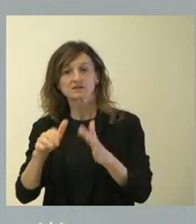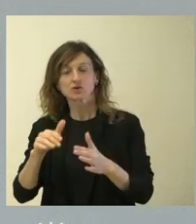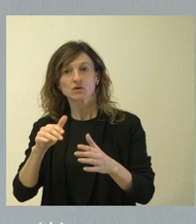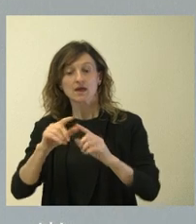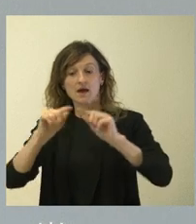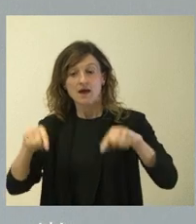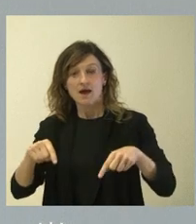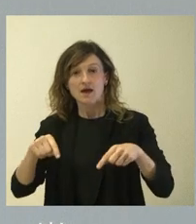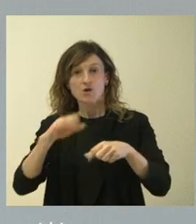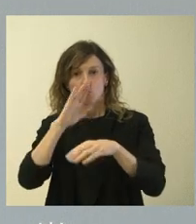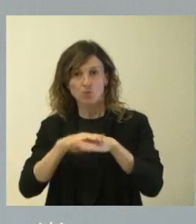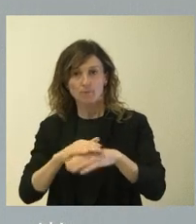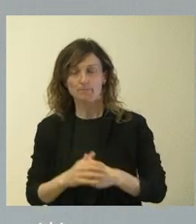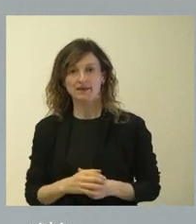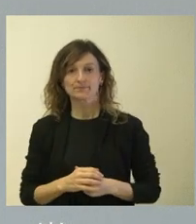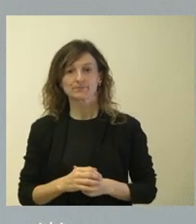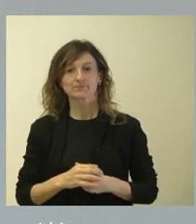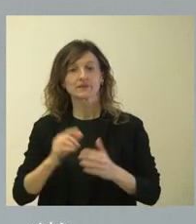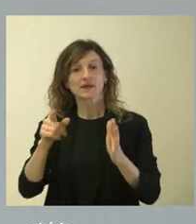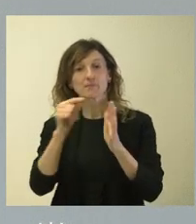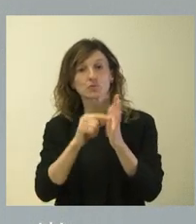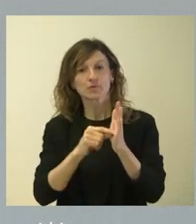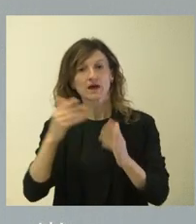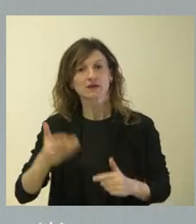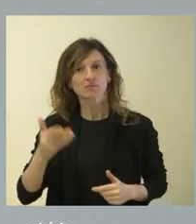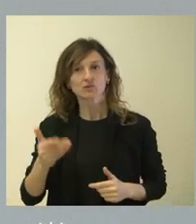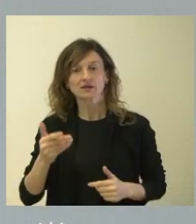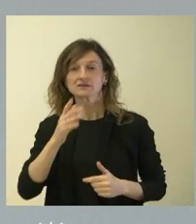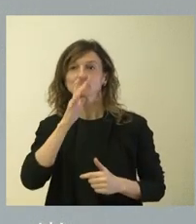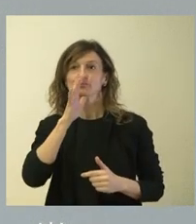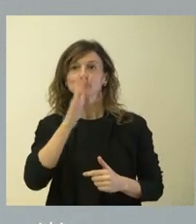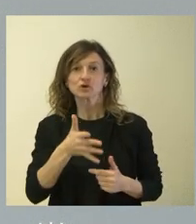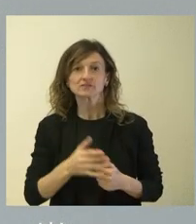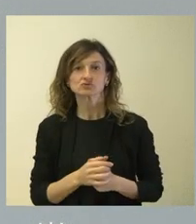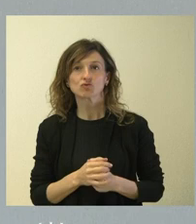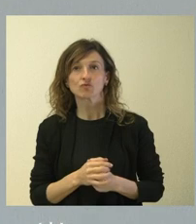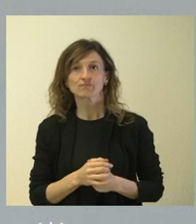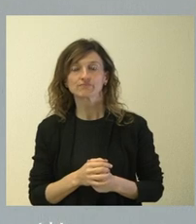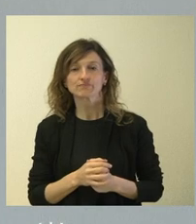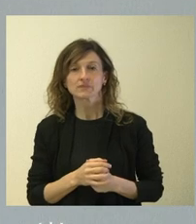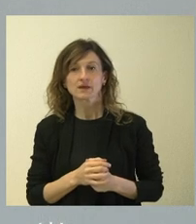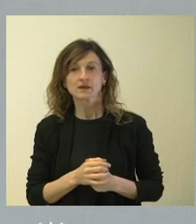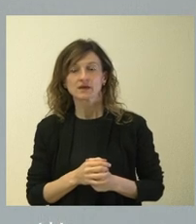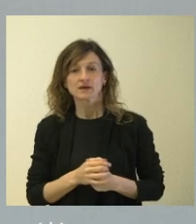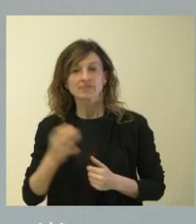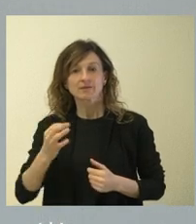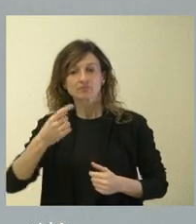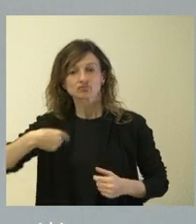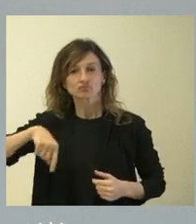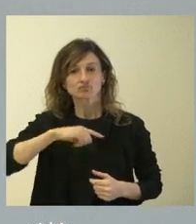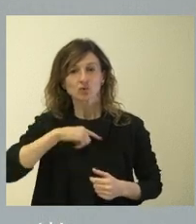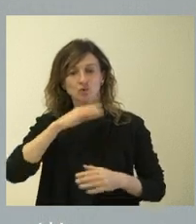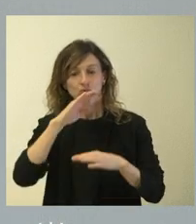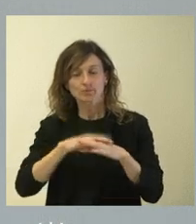en el ámbito del diálogo social. Creo que es una medida importante y, por tanto, aquí lo que nos implica a todos es intentar cumplirlo, que esto sea útil,